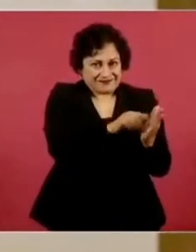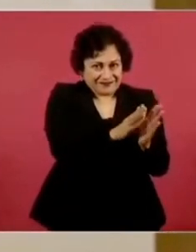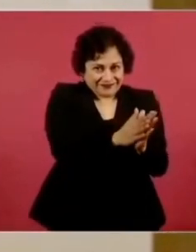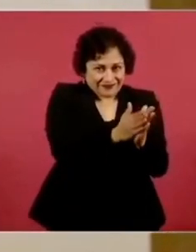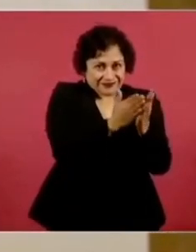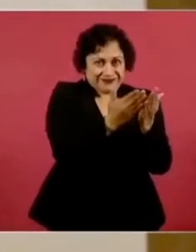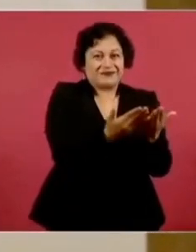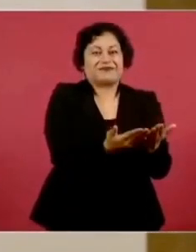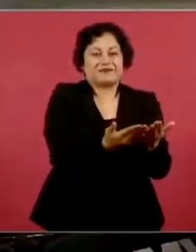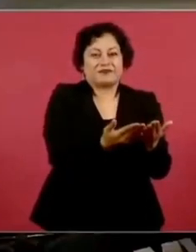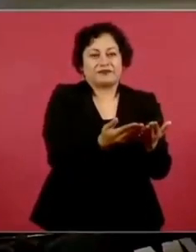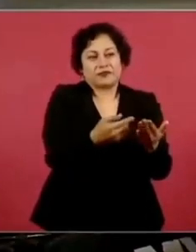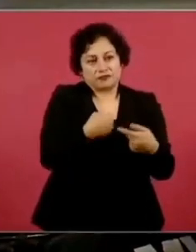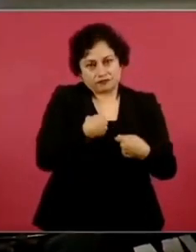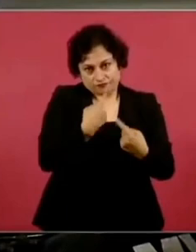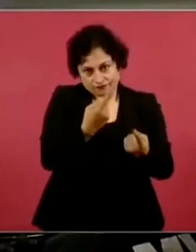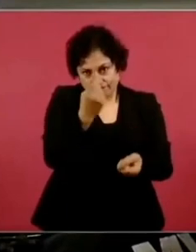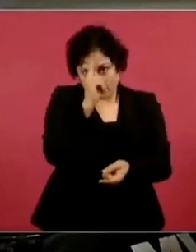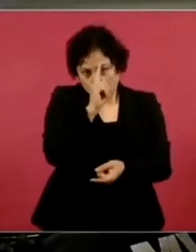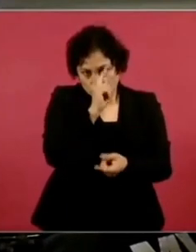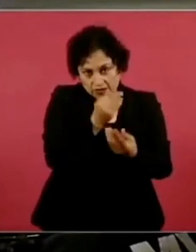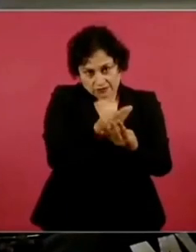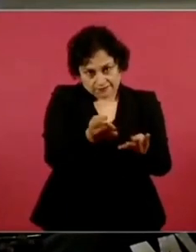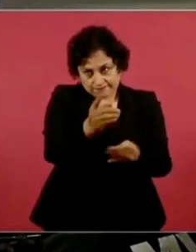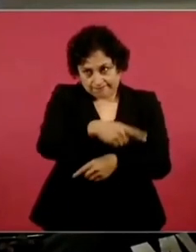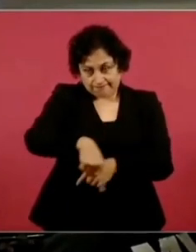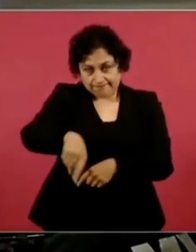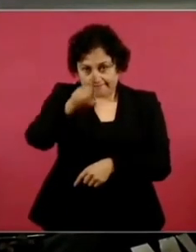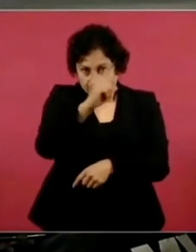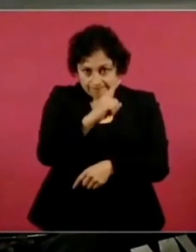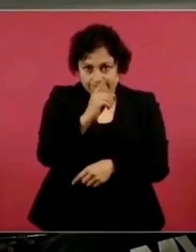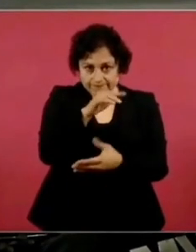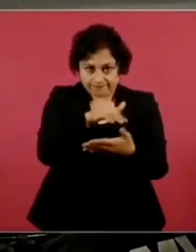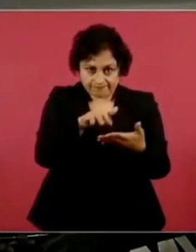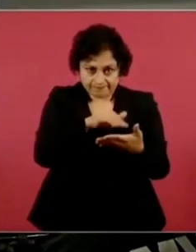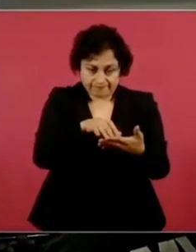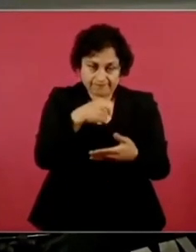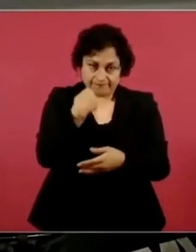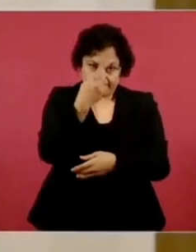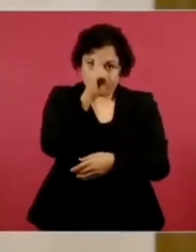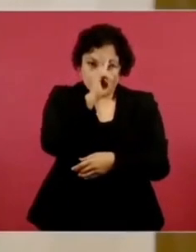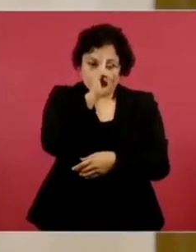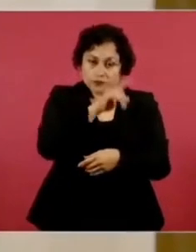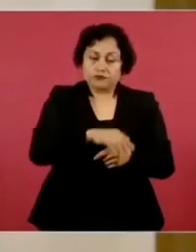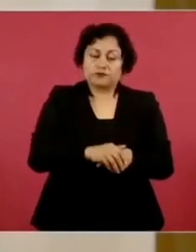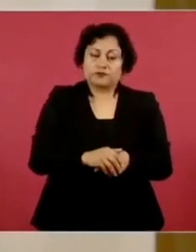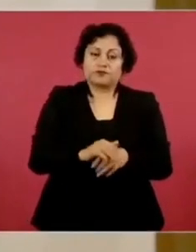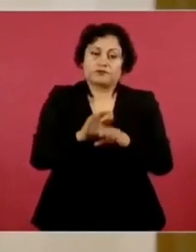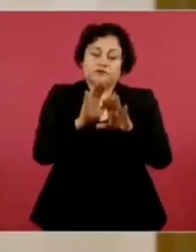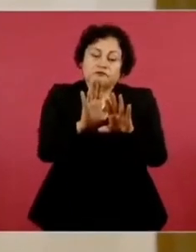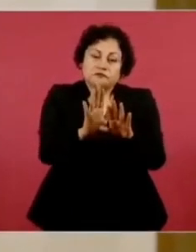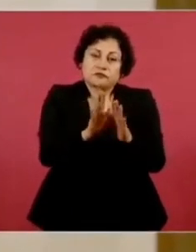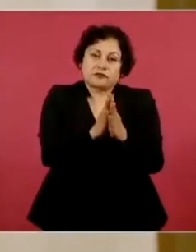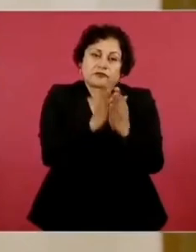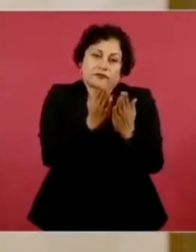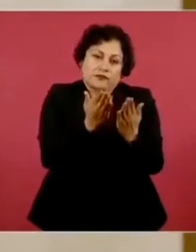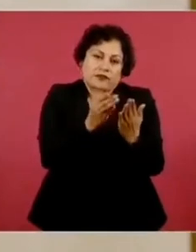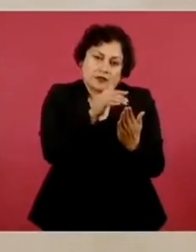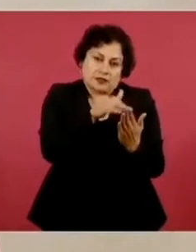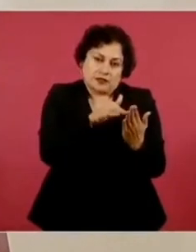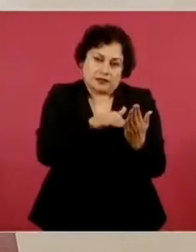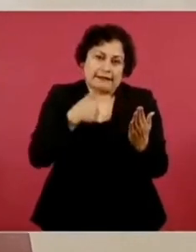la recomiendo a los jóvenes. ¿Quién sabe ahora qué me parecería si la vuelvo a leer?